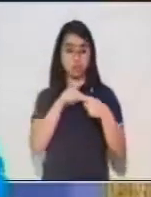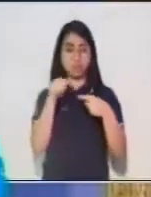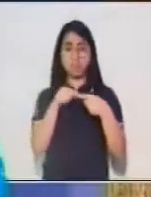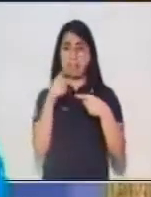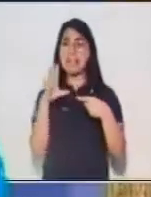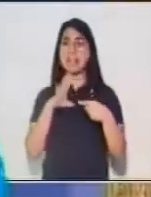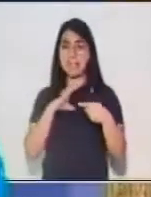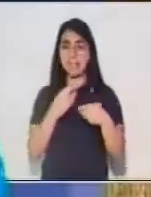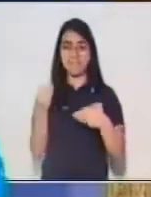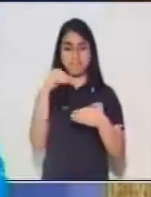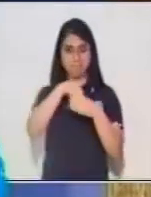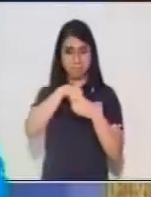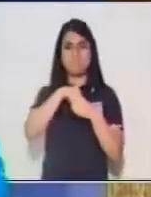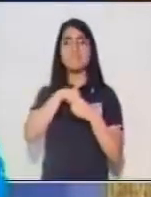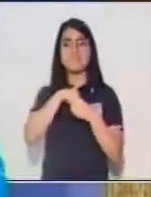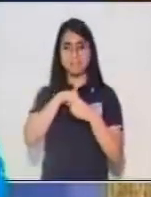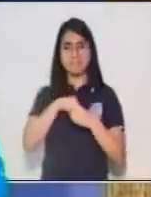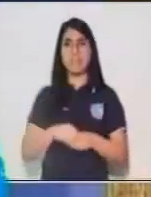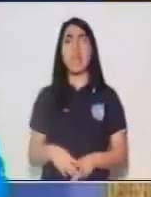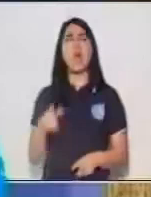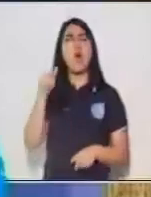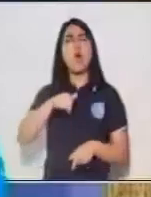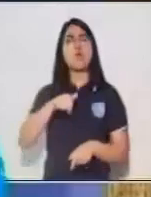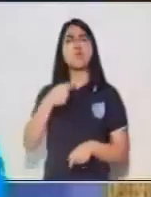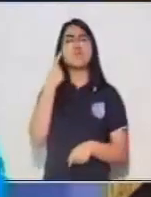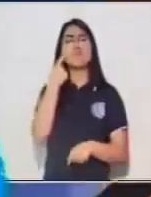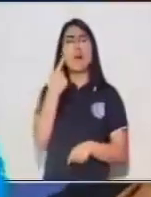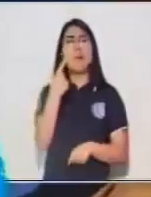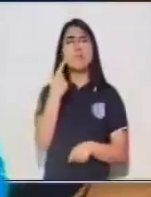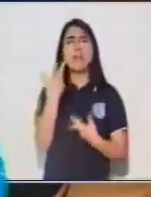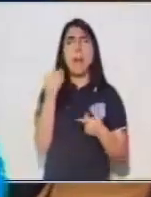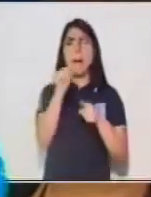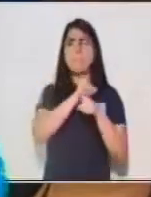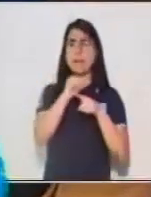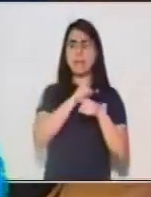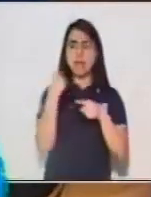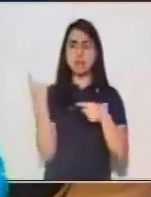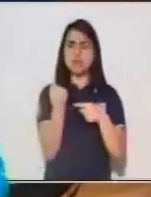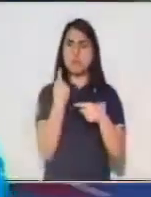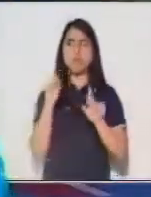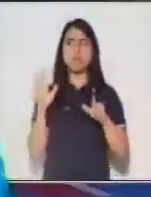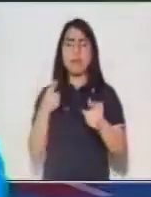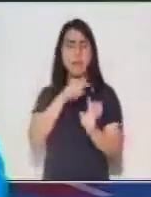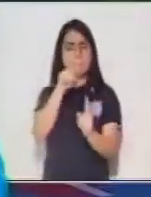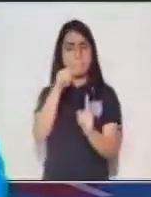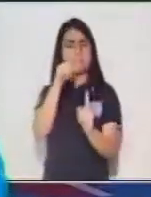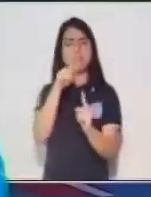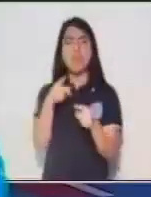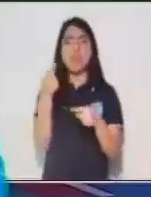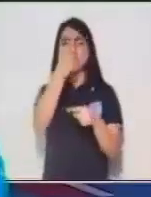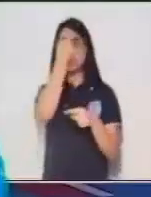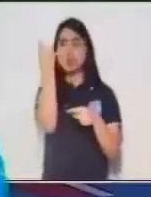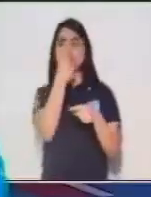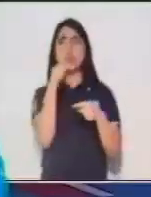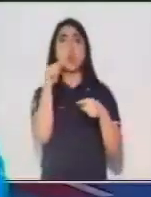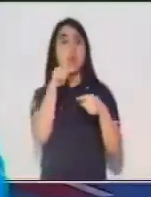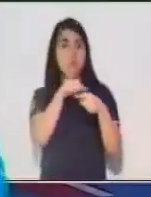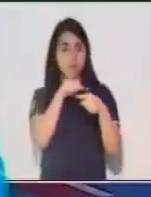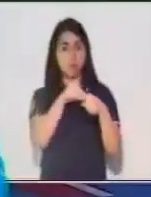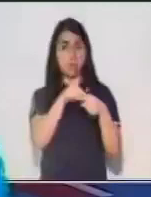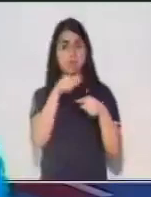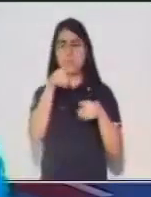Hoy vamos a enfocarnos únicamente en la parte del sujeto, en los modificadores, en ese